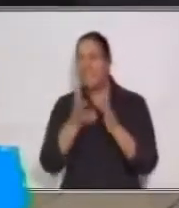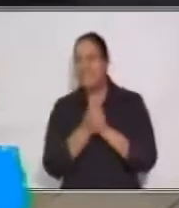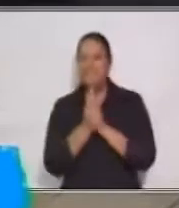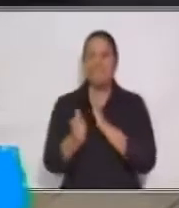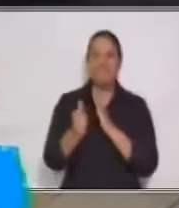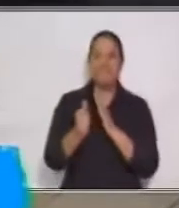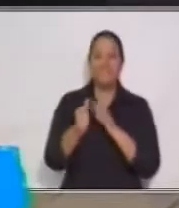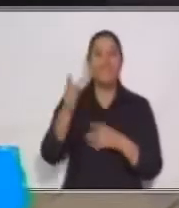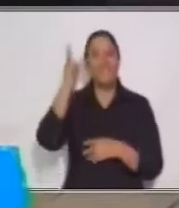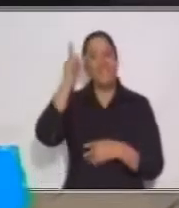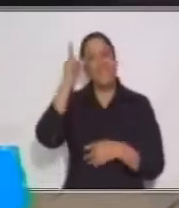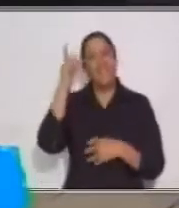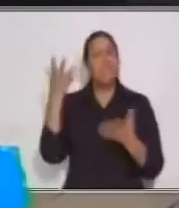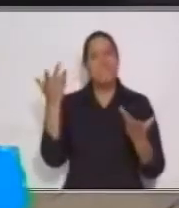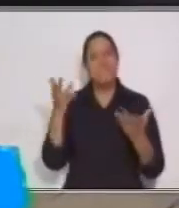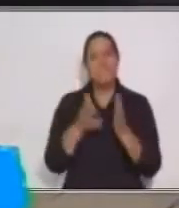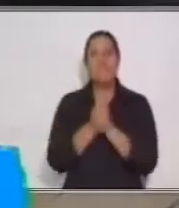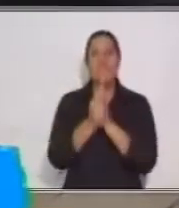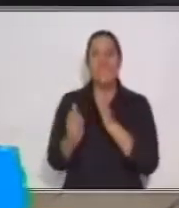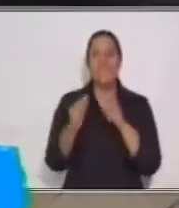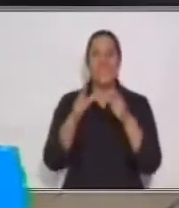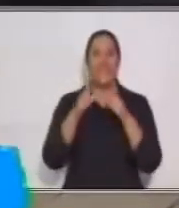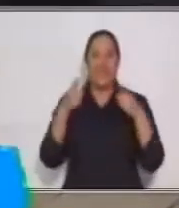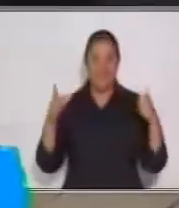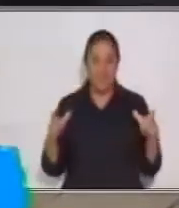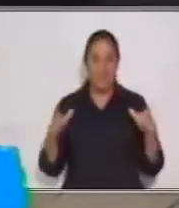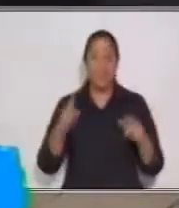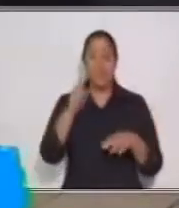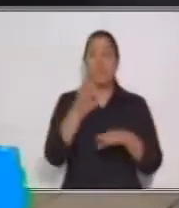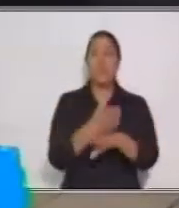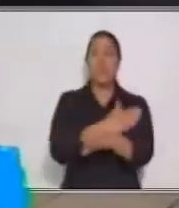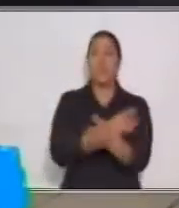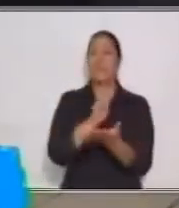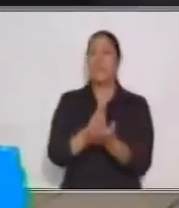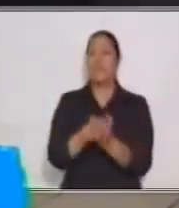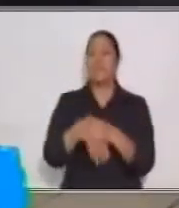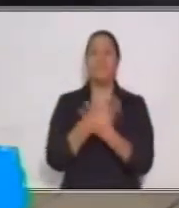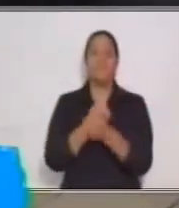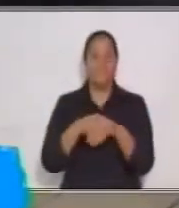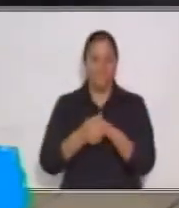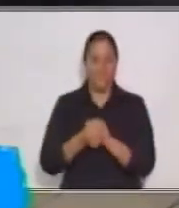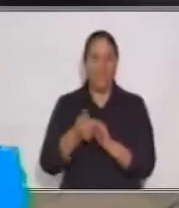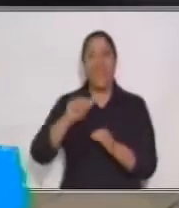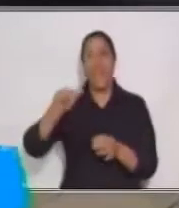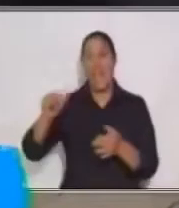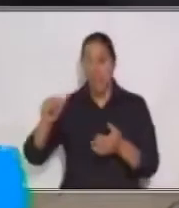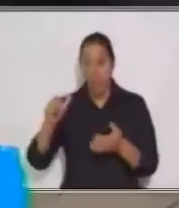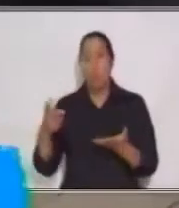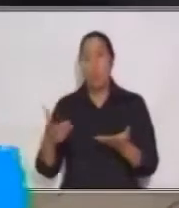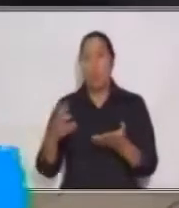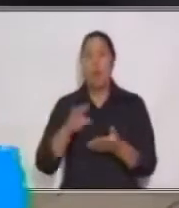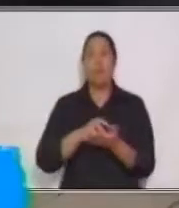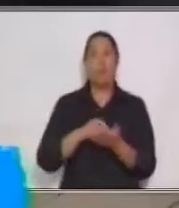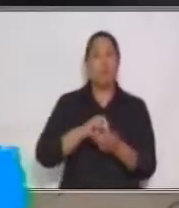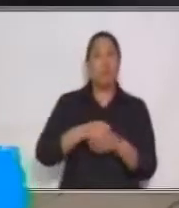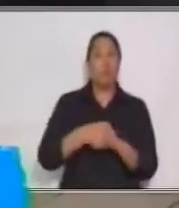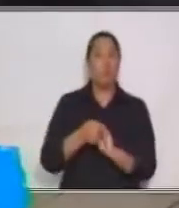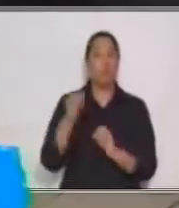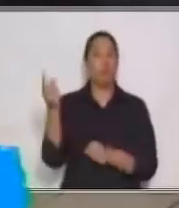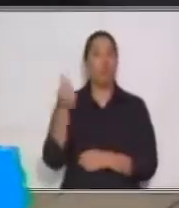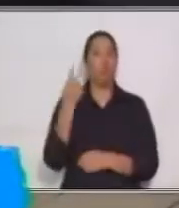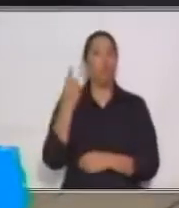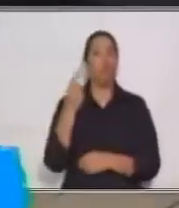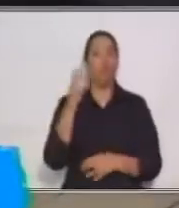empezar, te recomiendo que laves muy bien y constantemente tus manos con agua y jabón. Eso es muy importante.